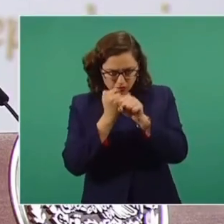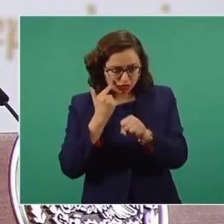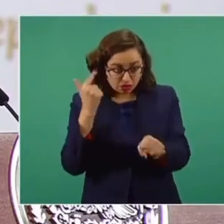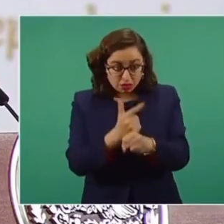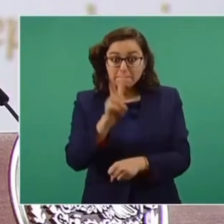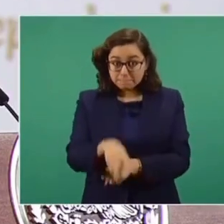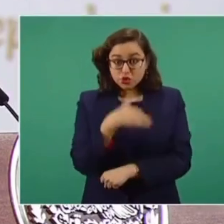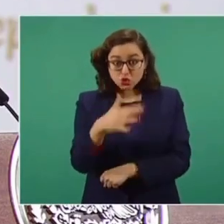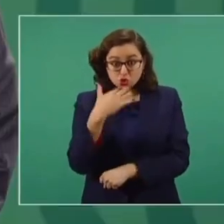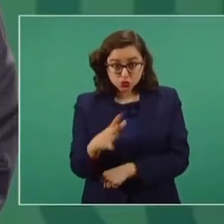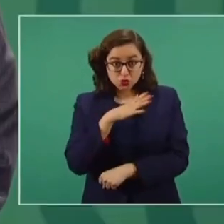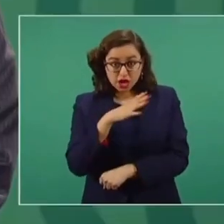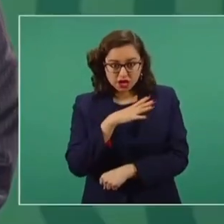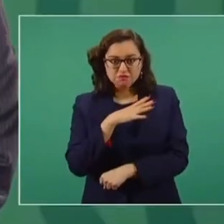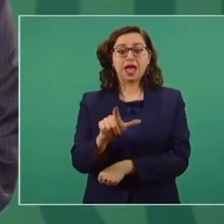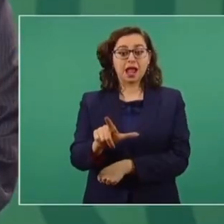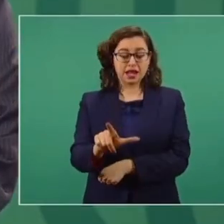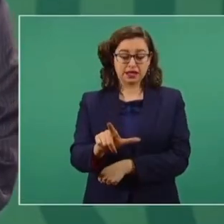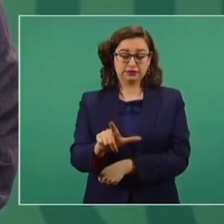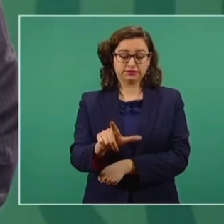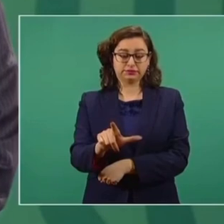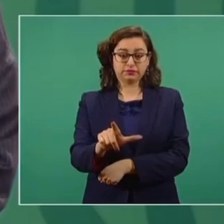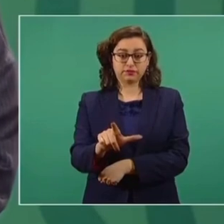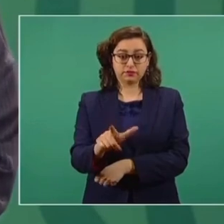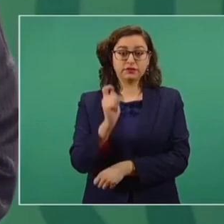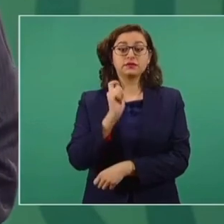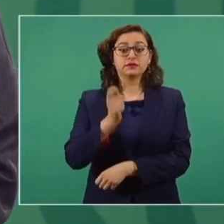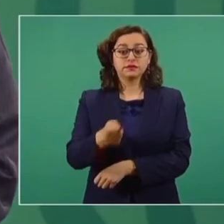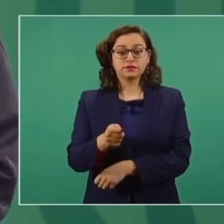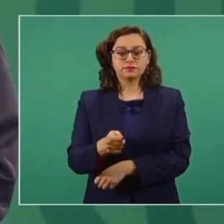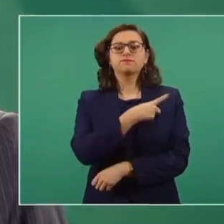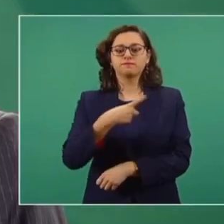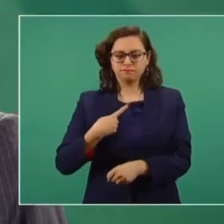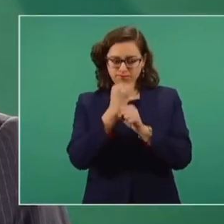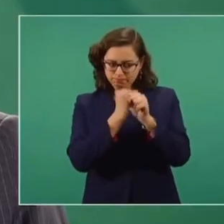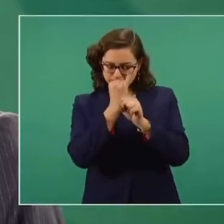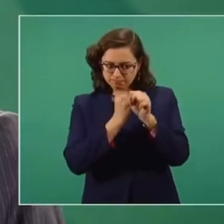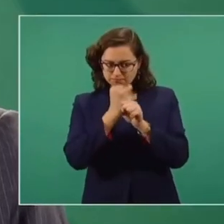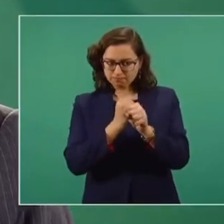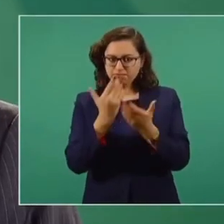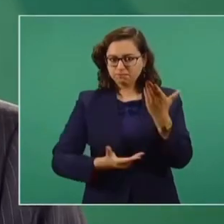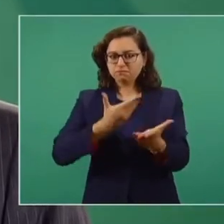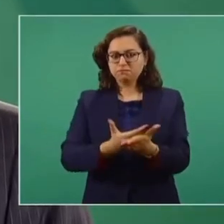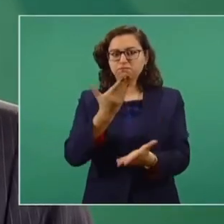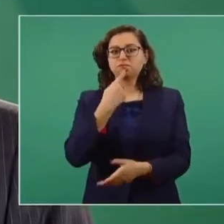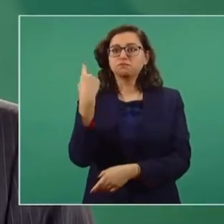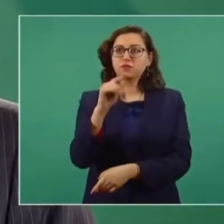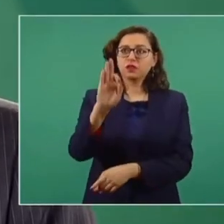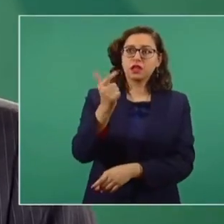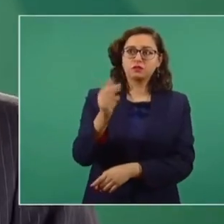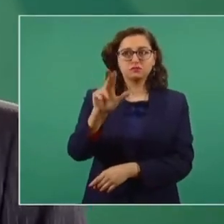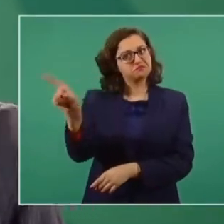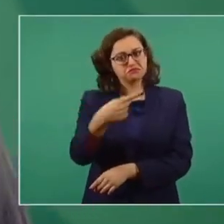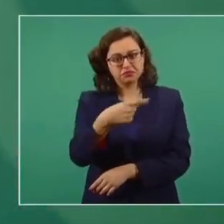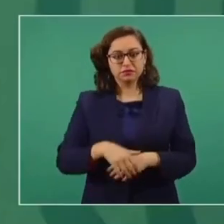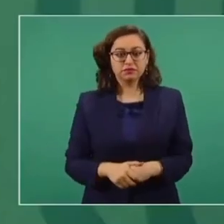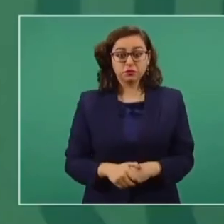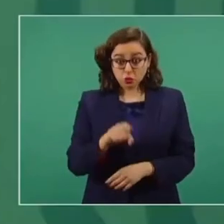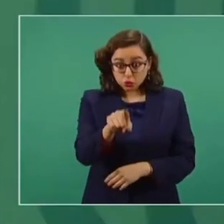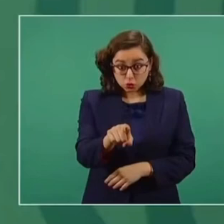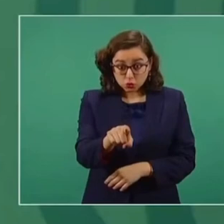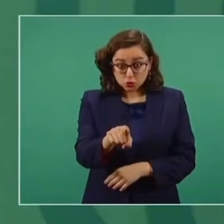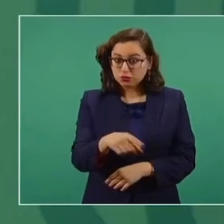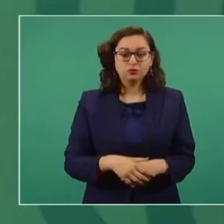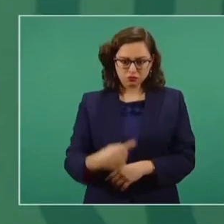que cae en esfera del derecho penal, es decir, hay que investigar y presentar una denuncia ante la fiscalía y no tienes que hacerlo tú,